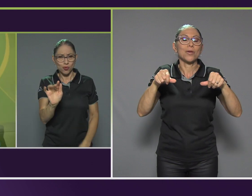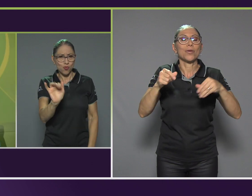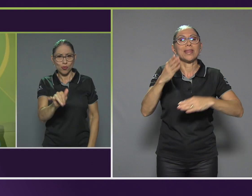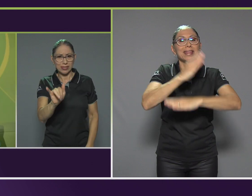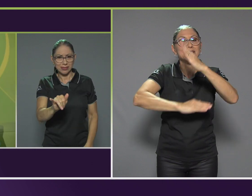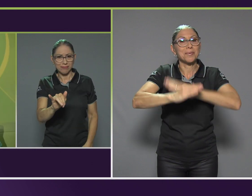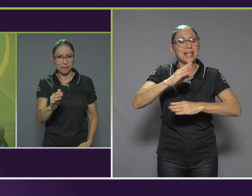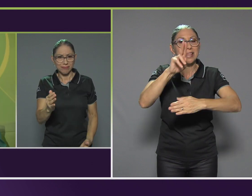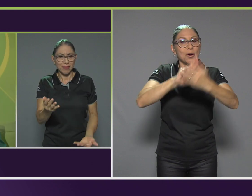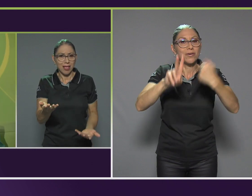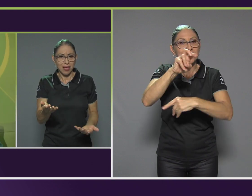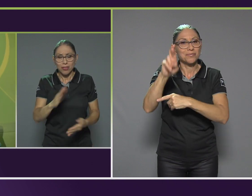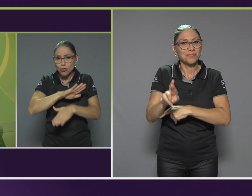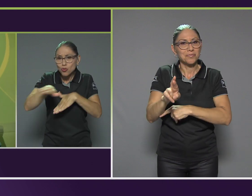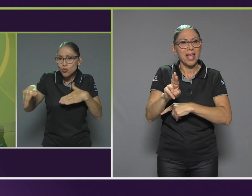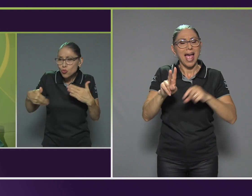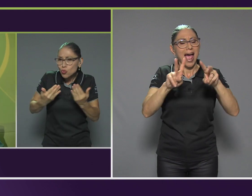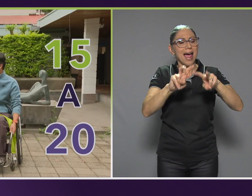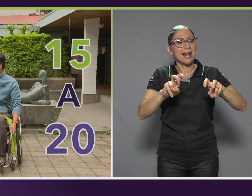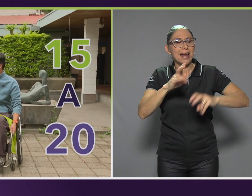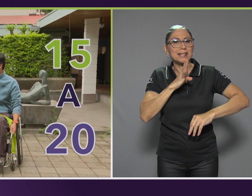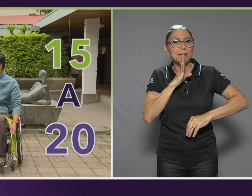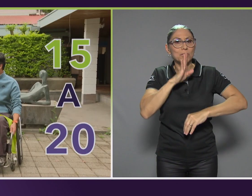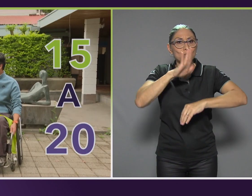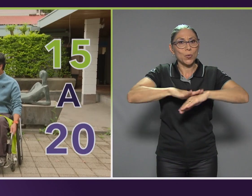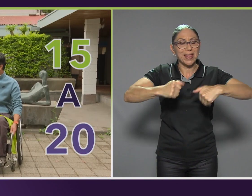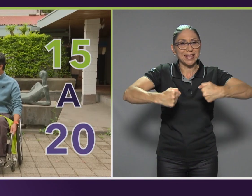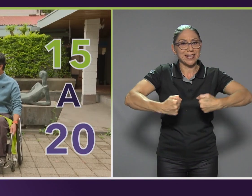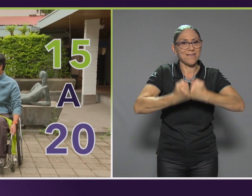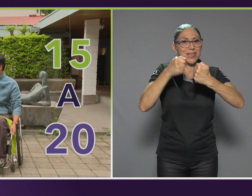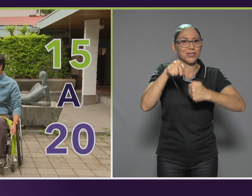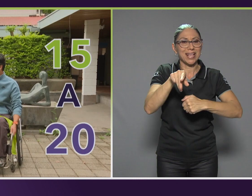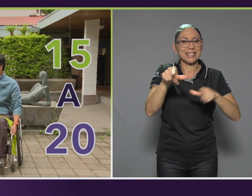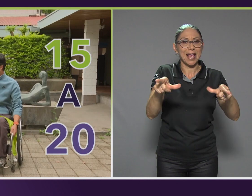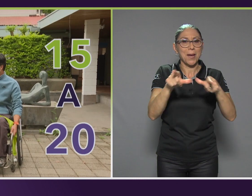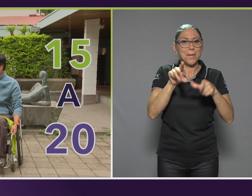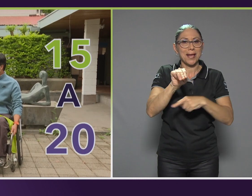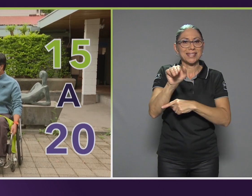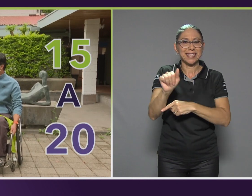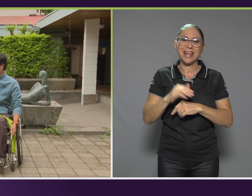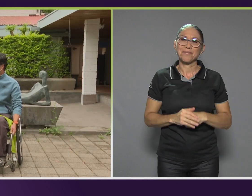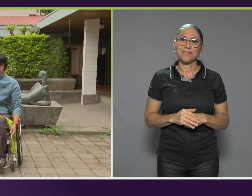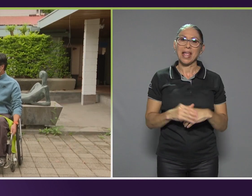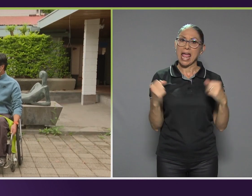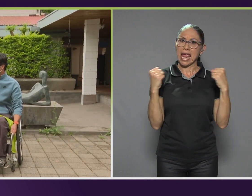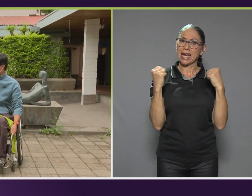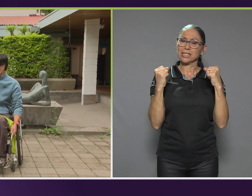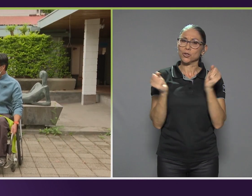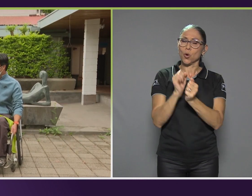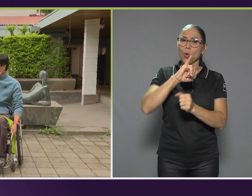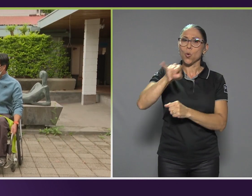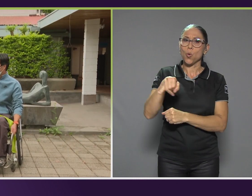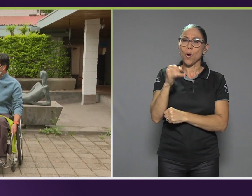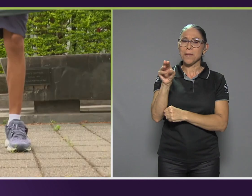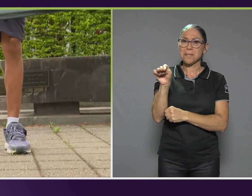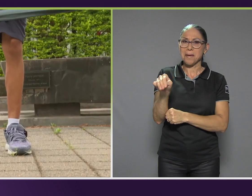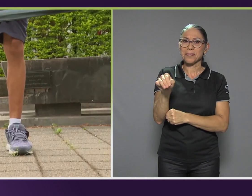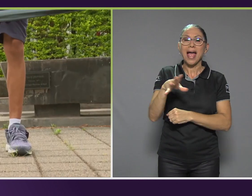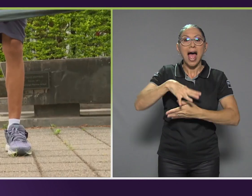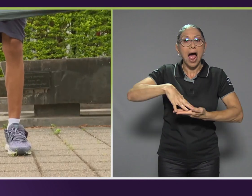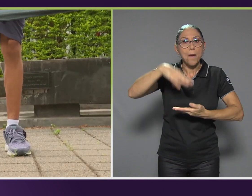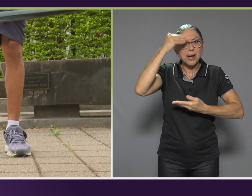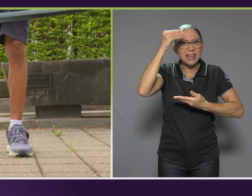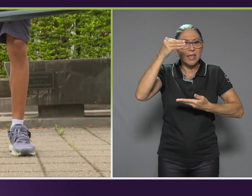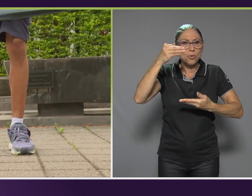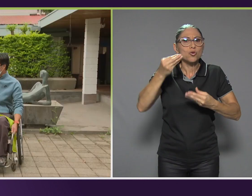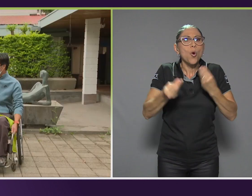y analizamos los desafíos de esta maestría. En ejercicios con Juanma, aprendimos nuevos usos de los elásticos